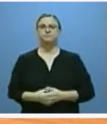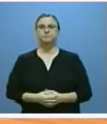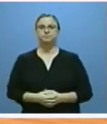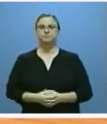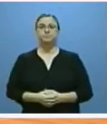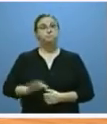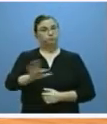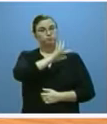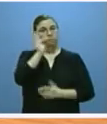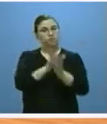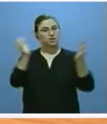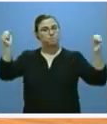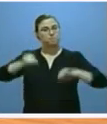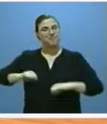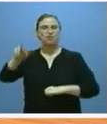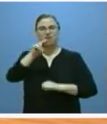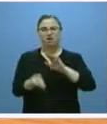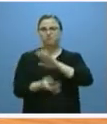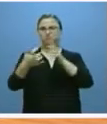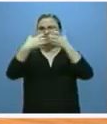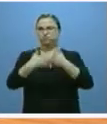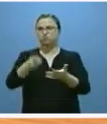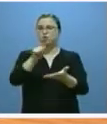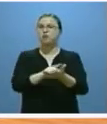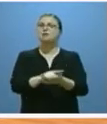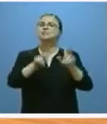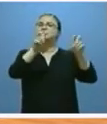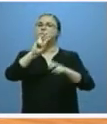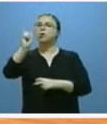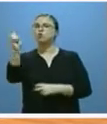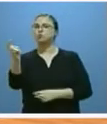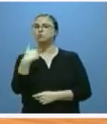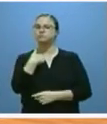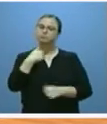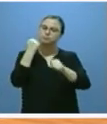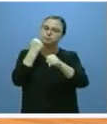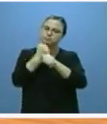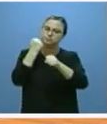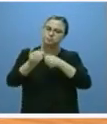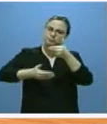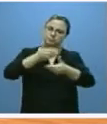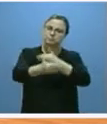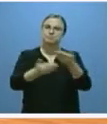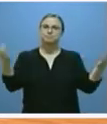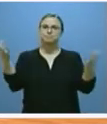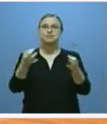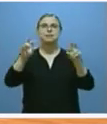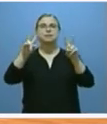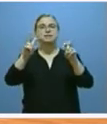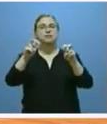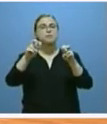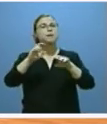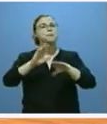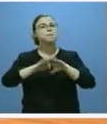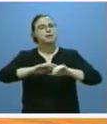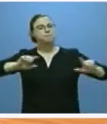Además del pacto de reindustrialización otra materia en la que hemos seguido trabajando ha sido la de